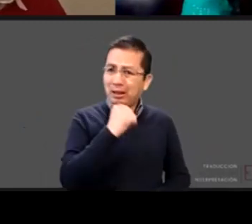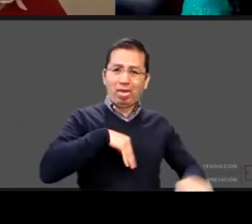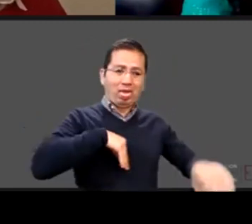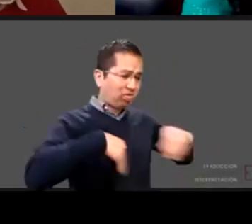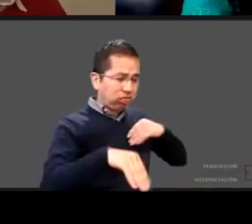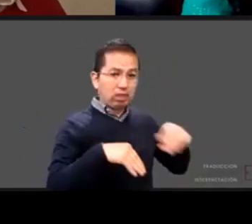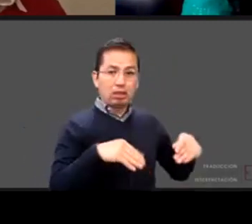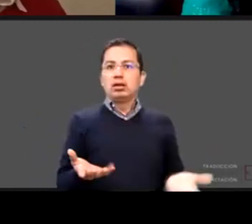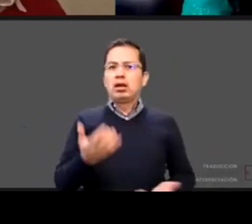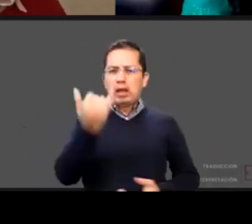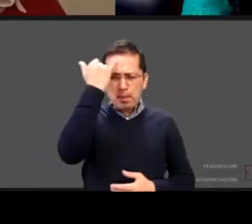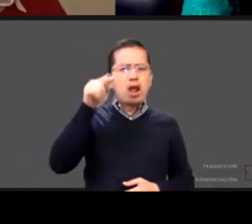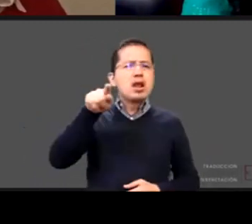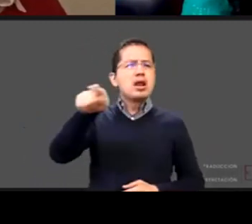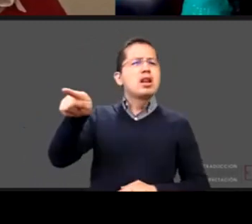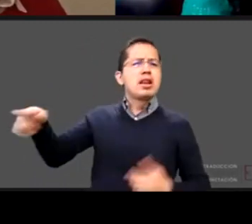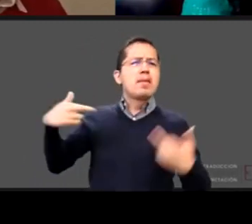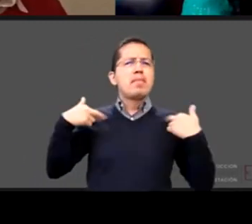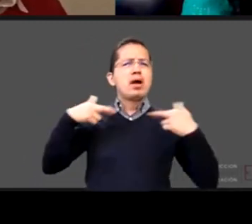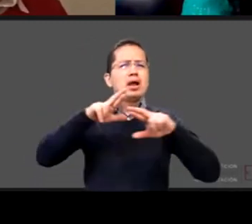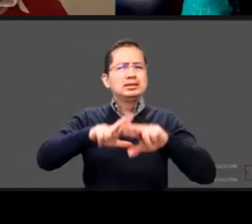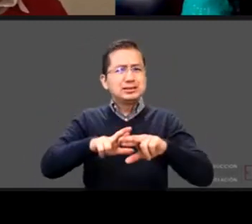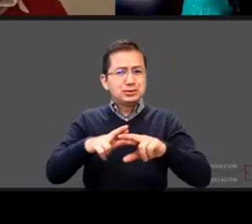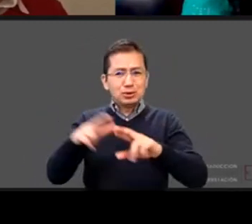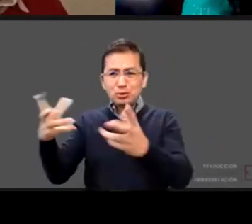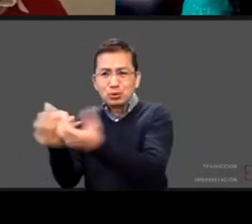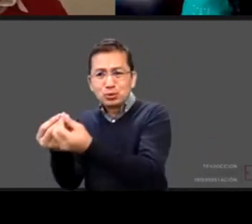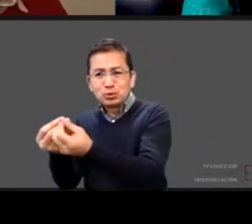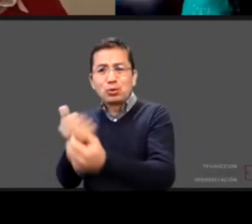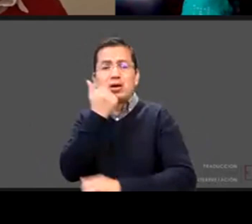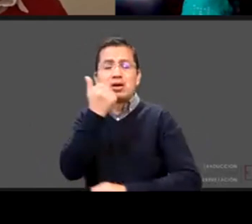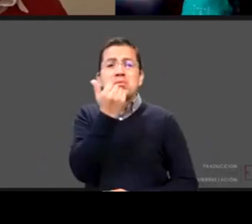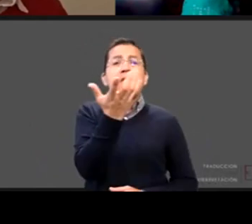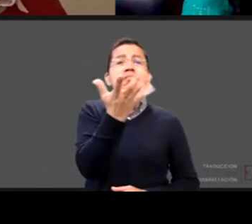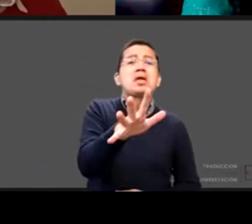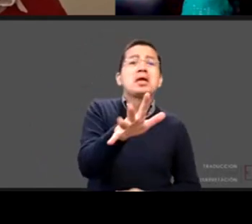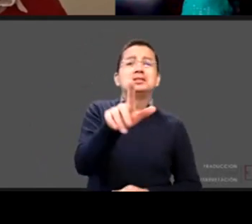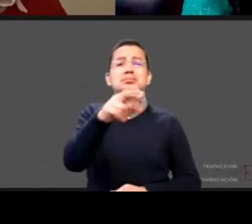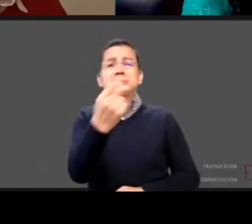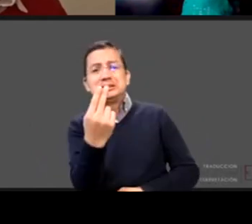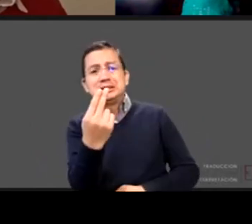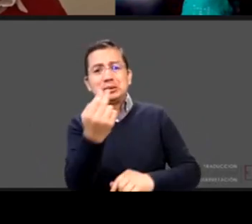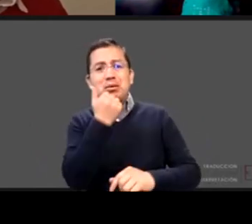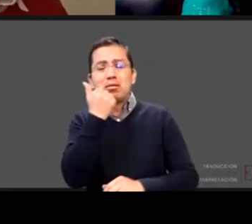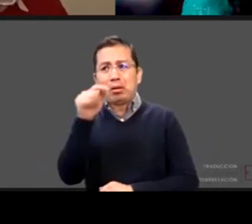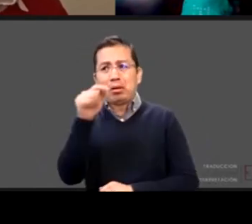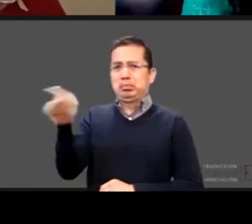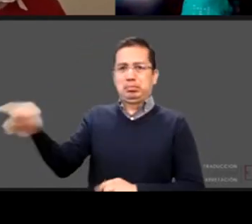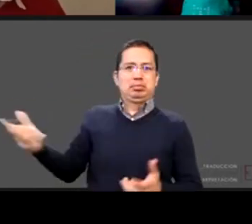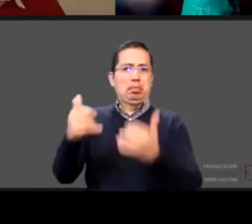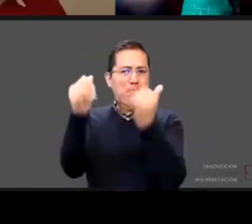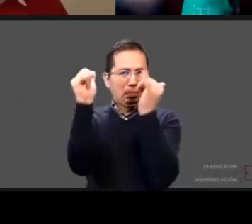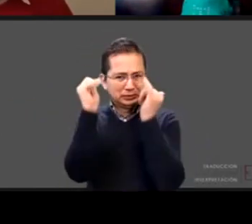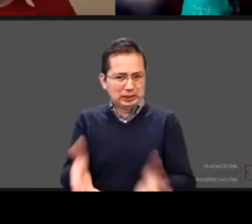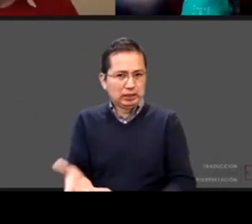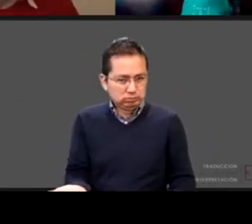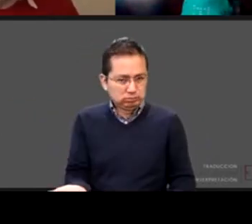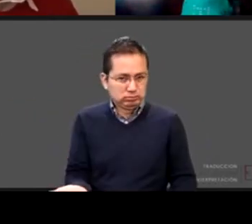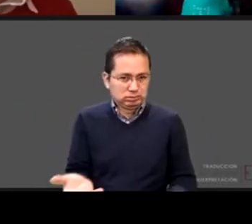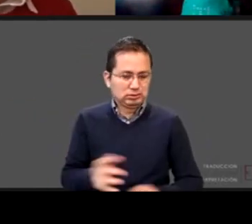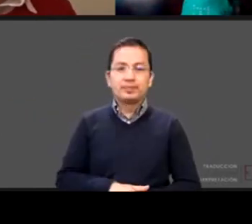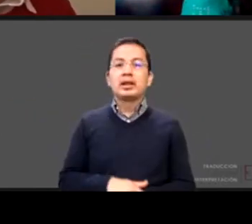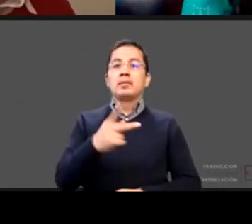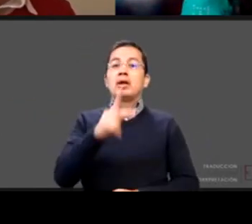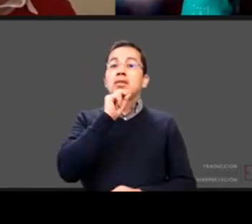también ayudando a revalorar el papel que no es que vaya y juegue es un aprendizaje a través del juego pero en esta perspectiva de equidad algo